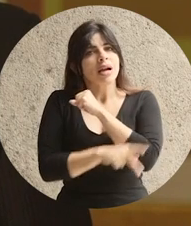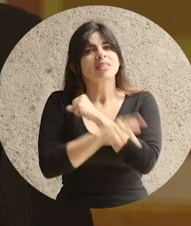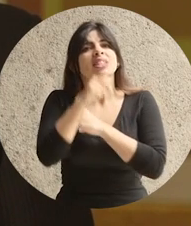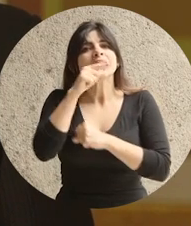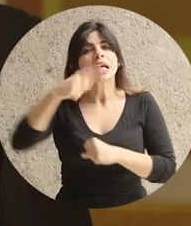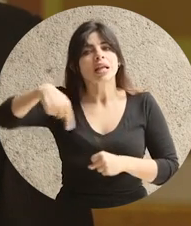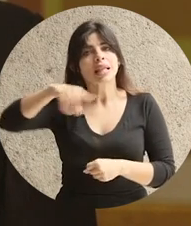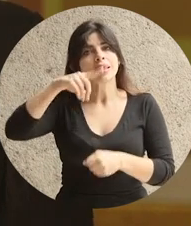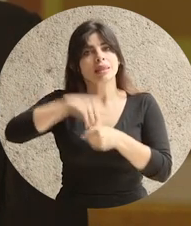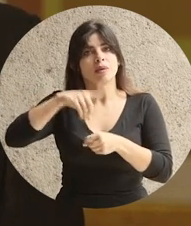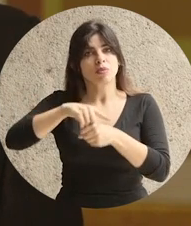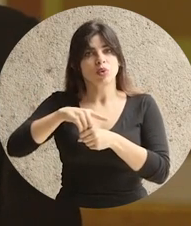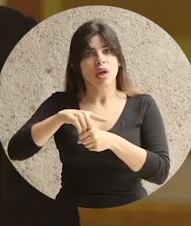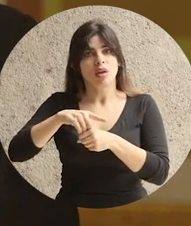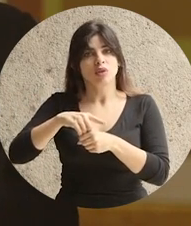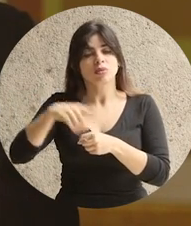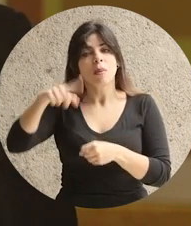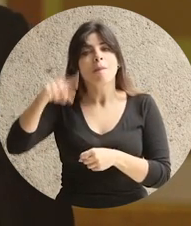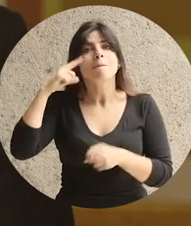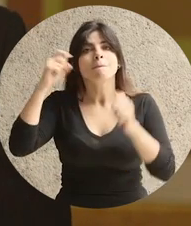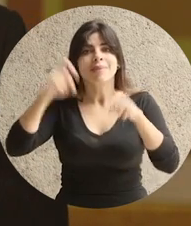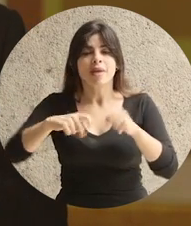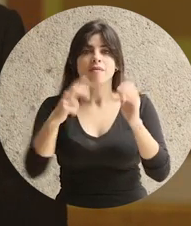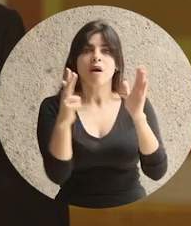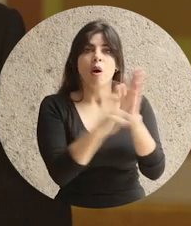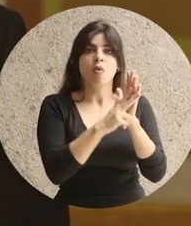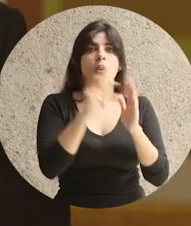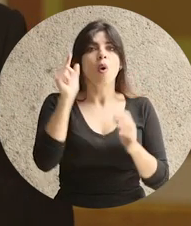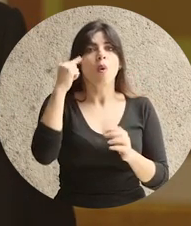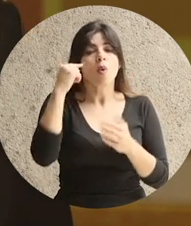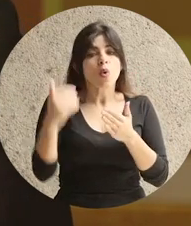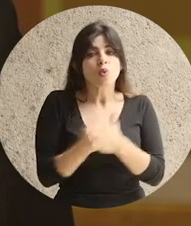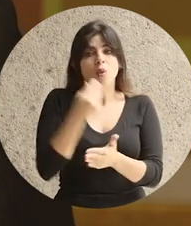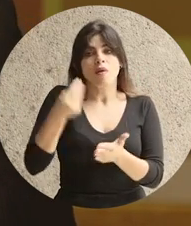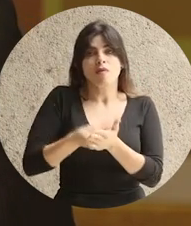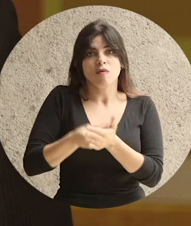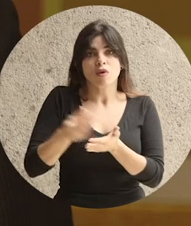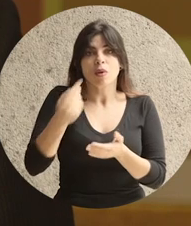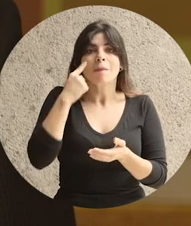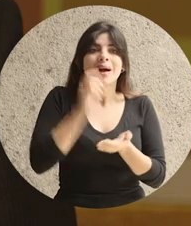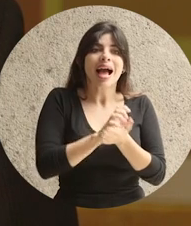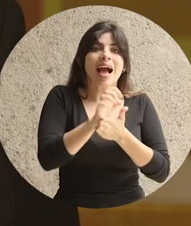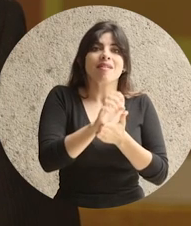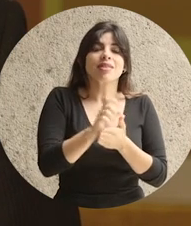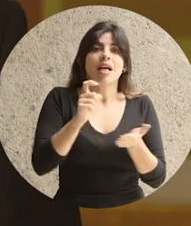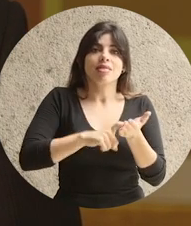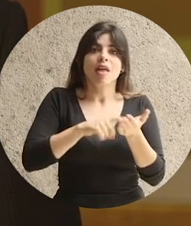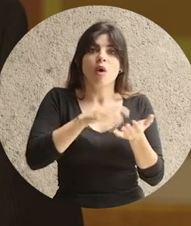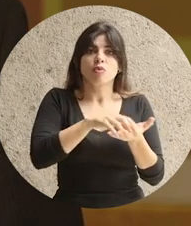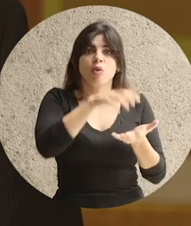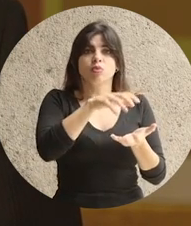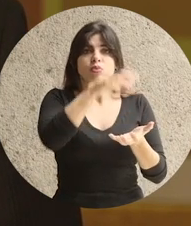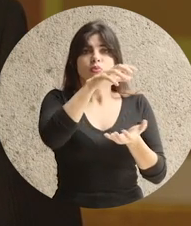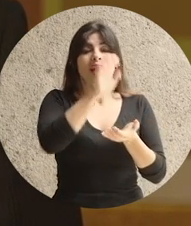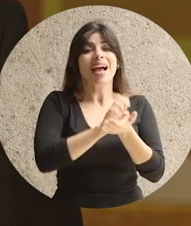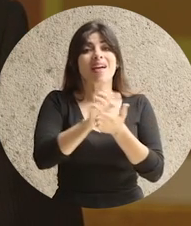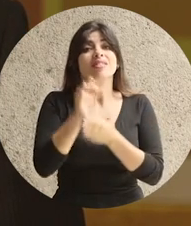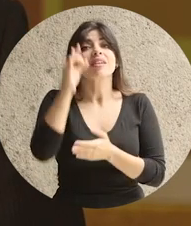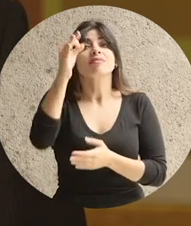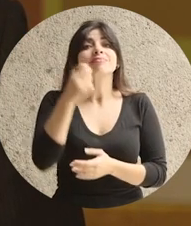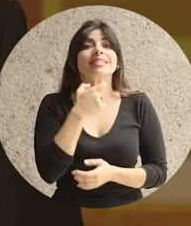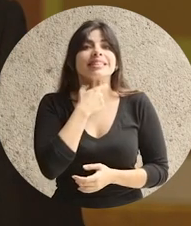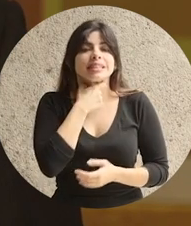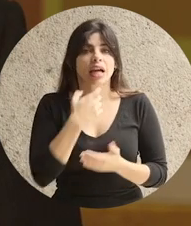señoras y señores diputados y diputadas para autorizar al Gobierno nuevos ingresos que frenen el crecimiento de la deuda y eviten una